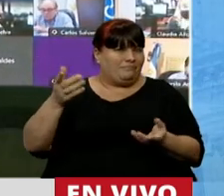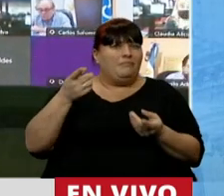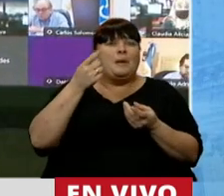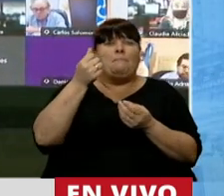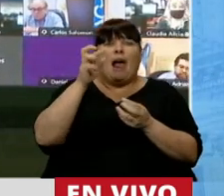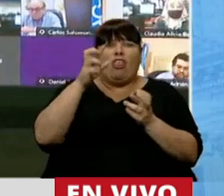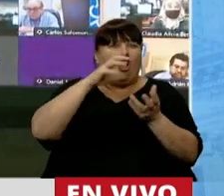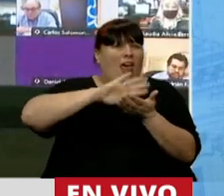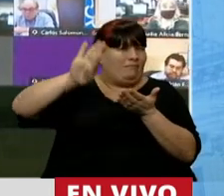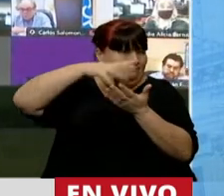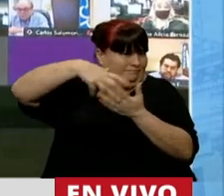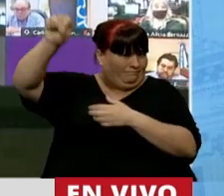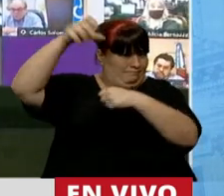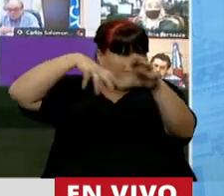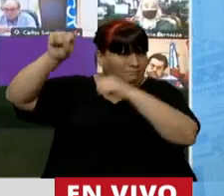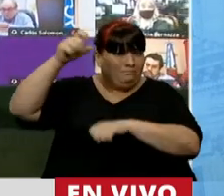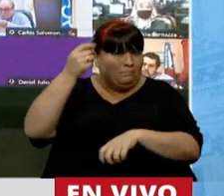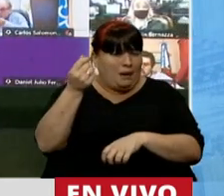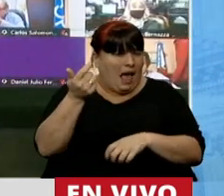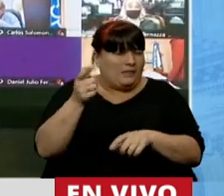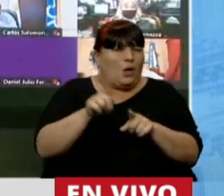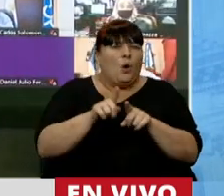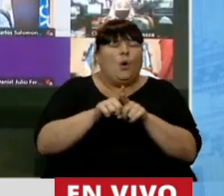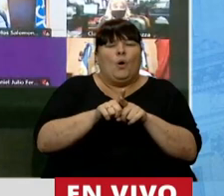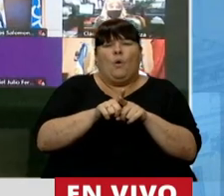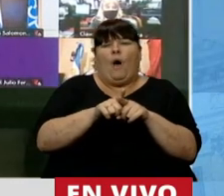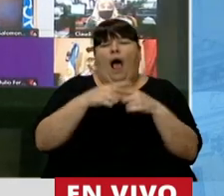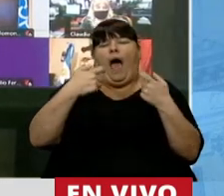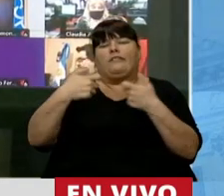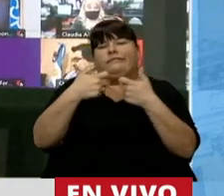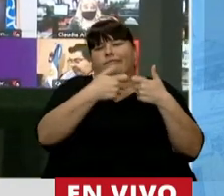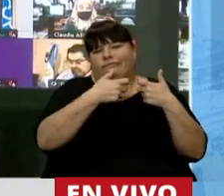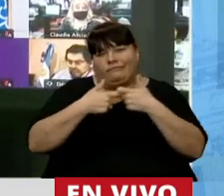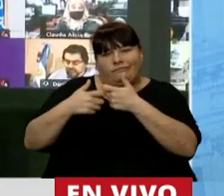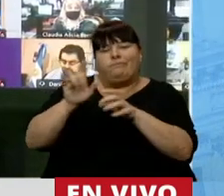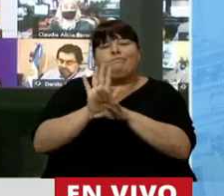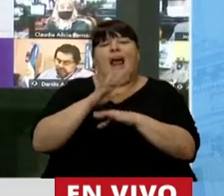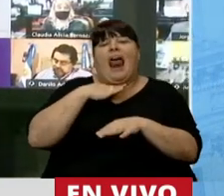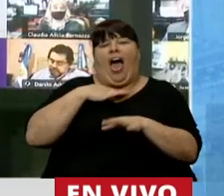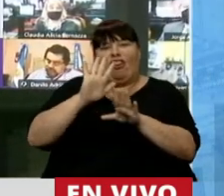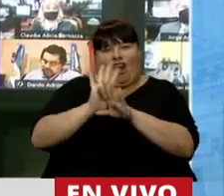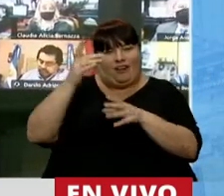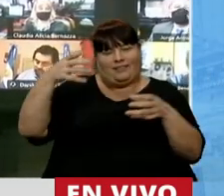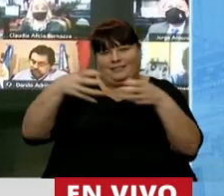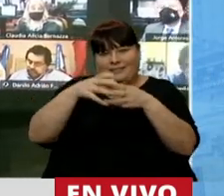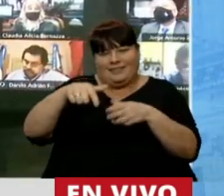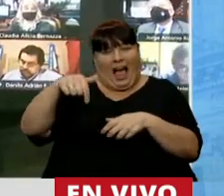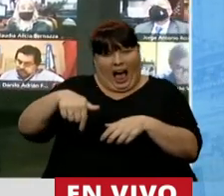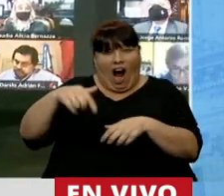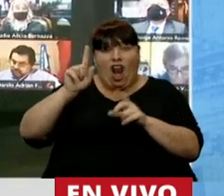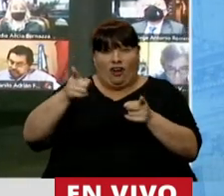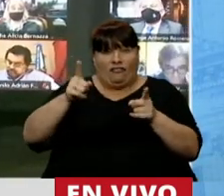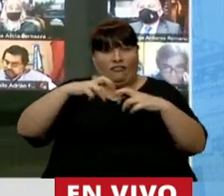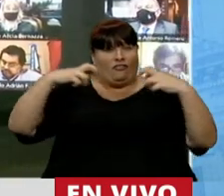se fugaba ese endeudamiento con una cantidad de cómplices de los delincuentes de turno que hoy muchos están